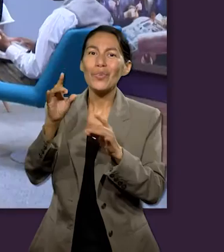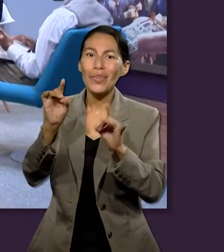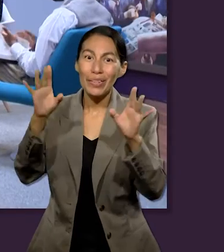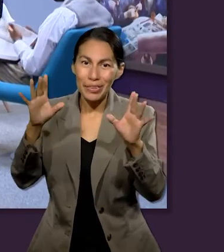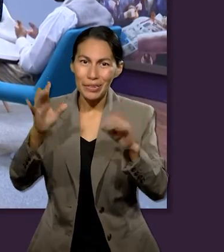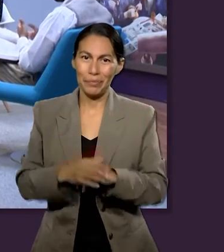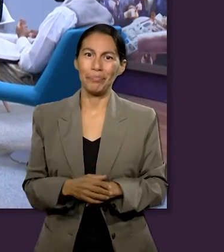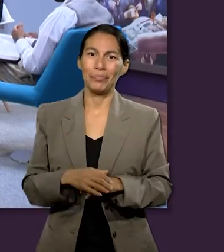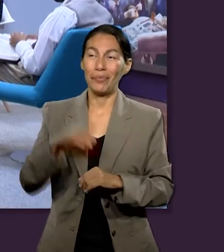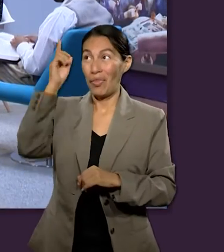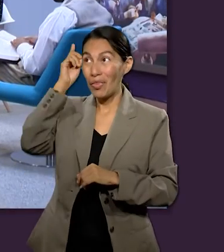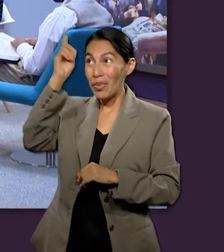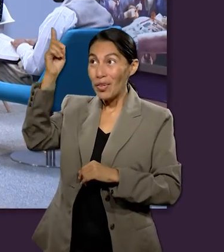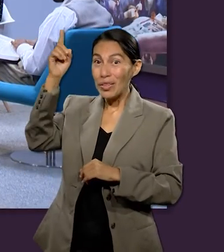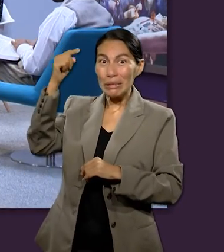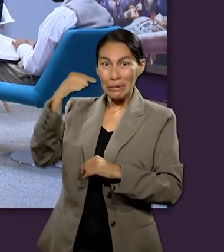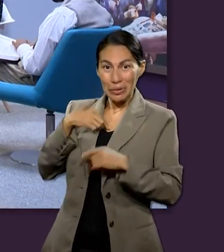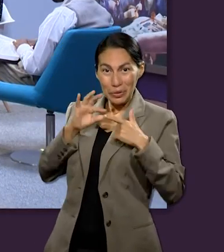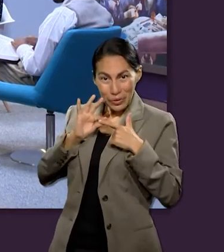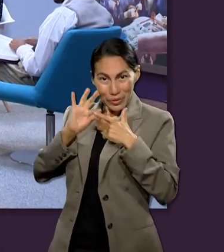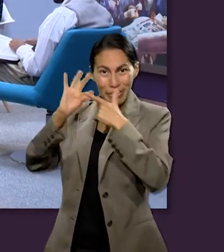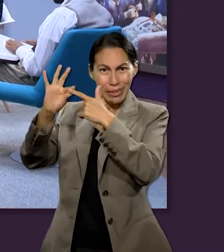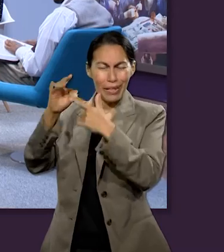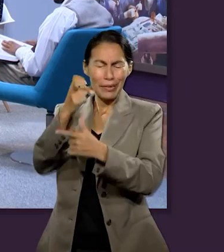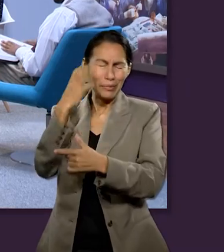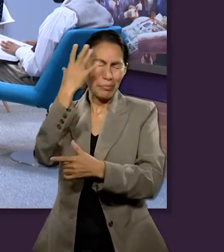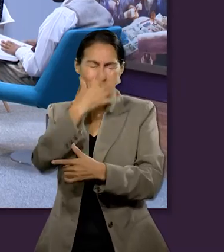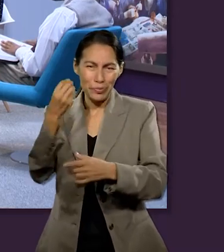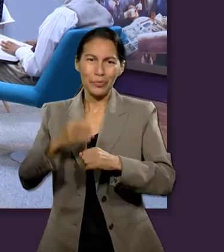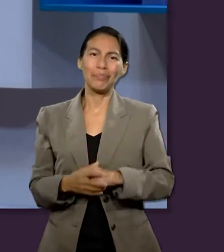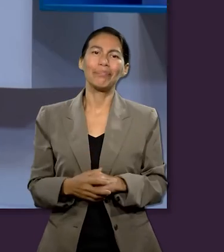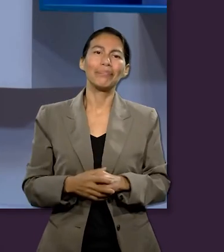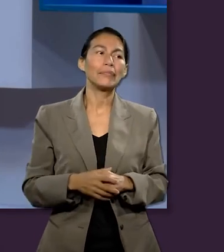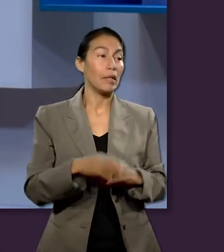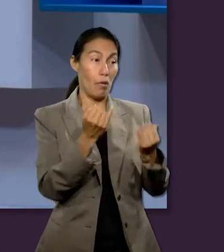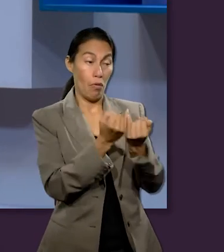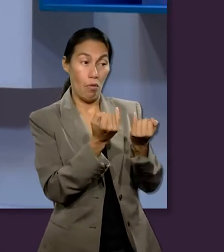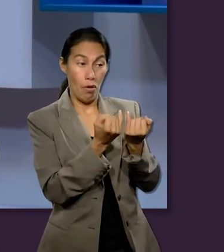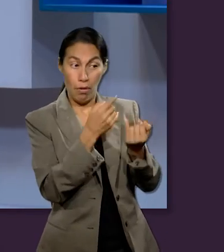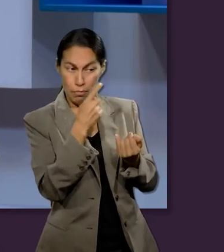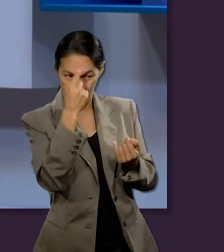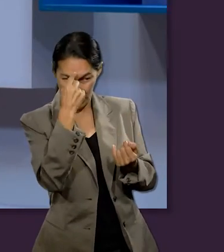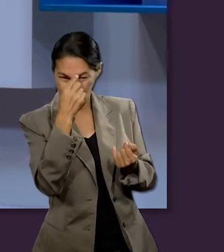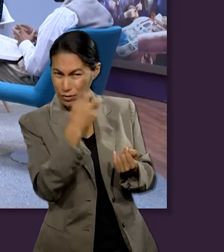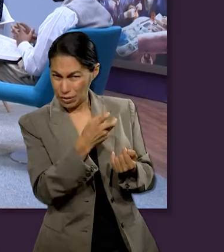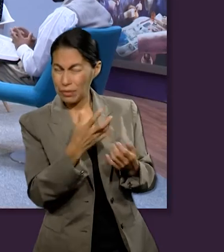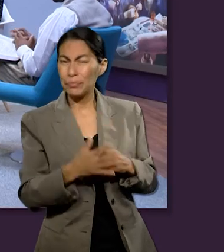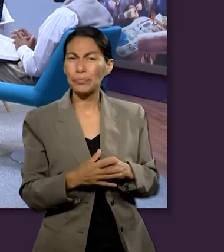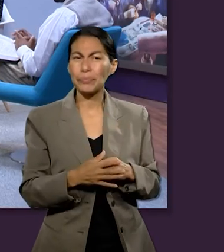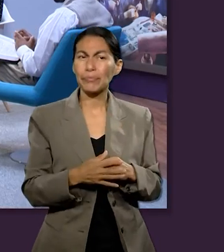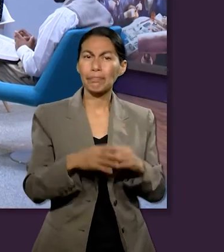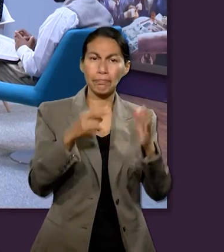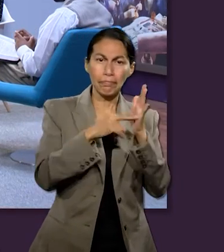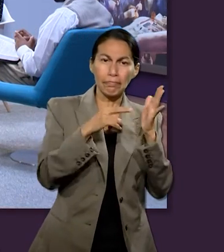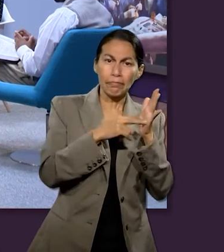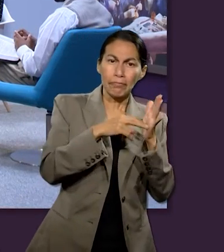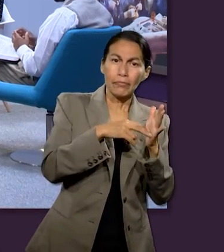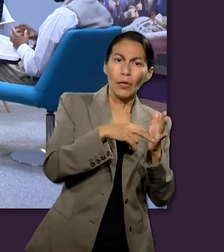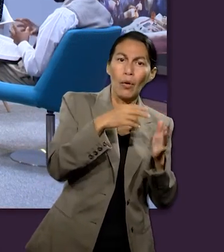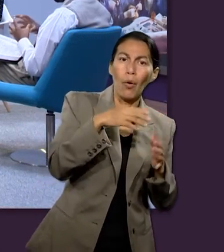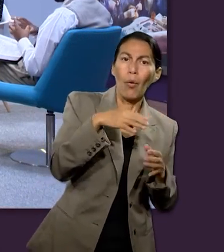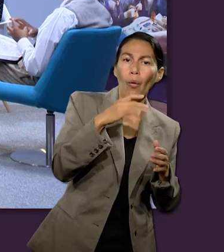venir. Y quiero resaltar esa parte. Él es quien nos guía. En ese mismo contexto, en